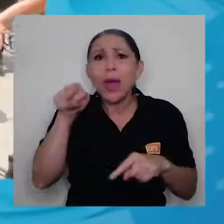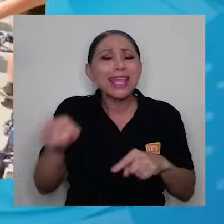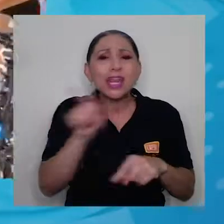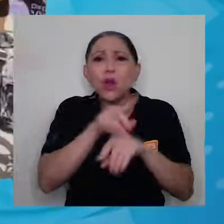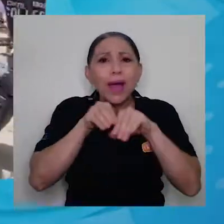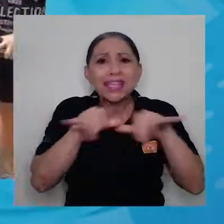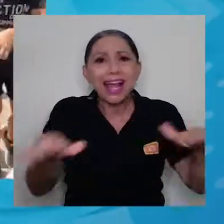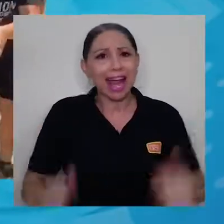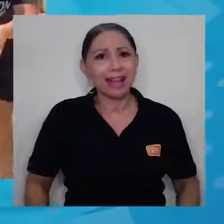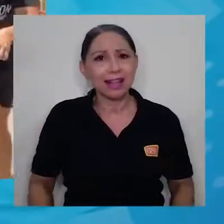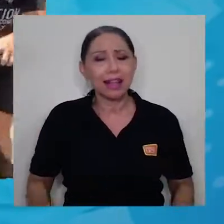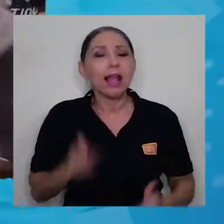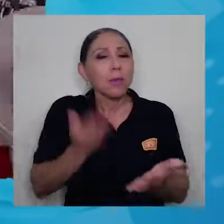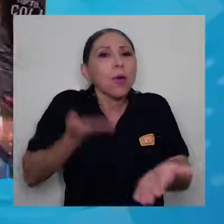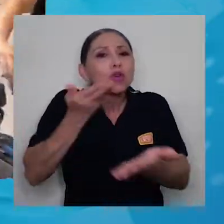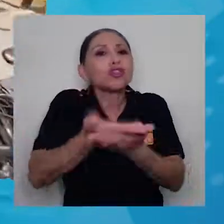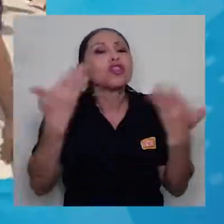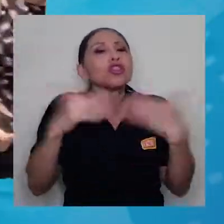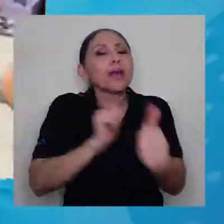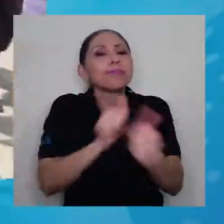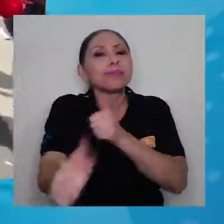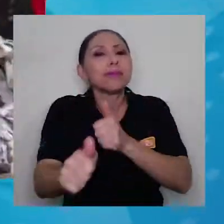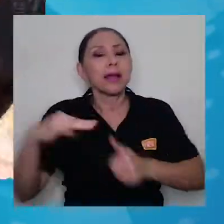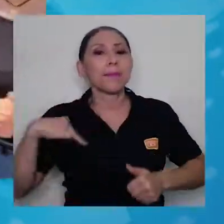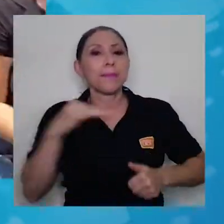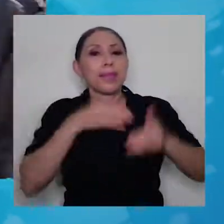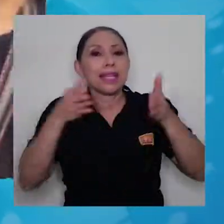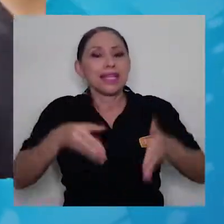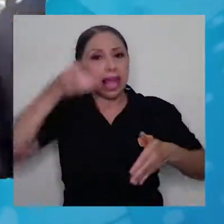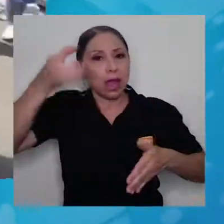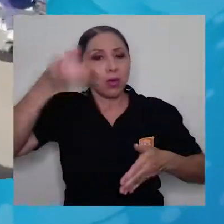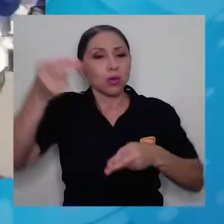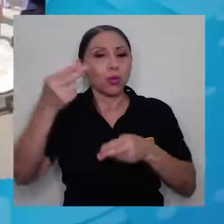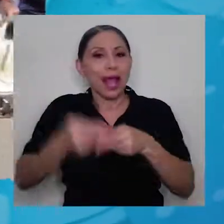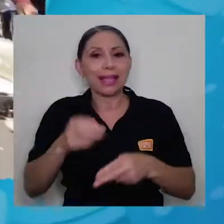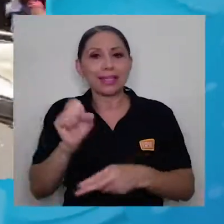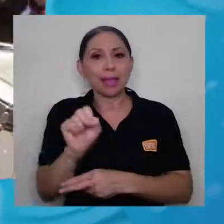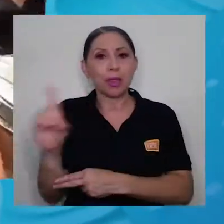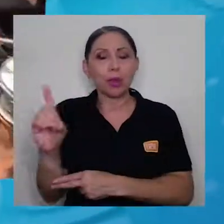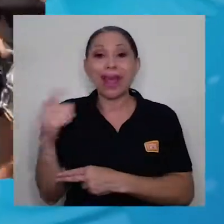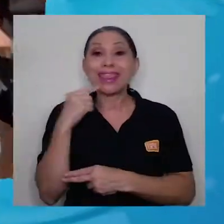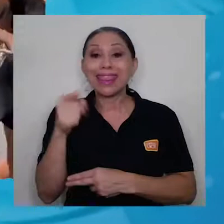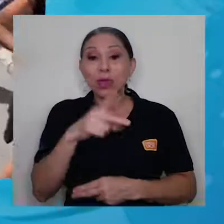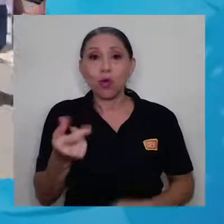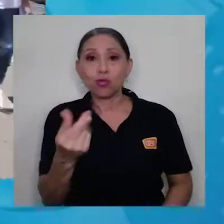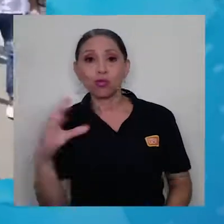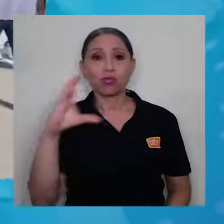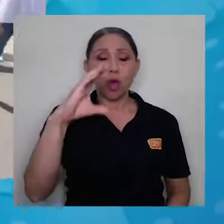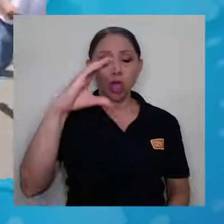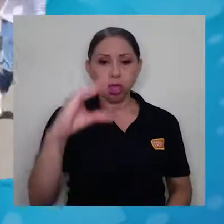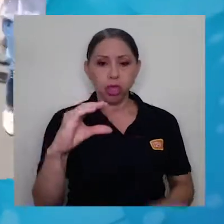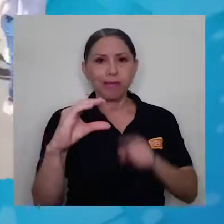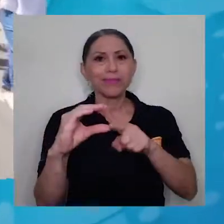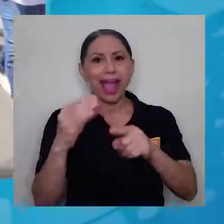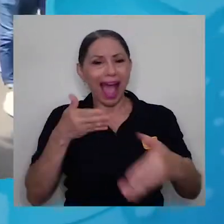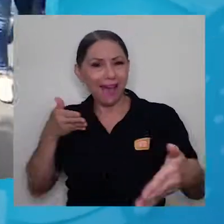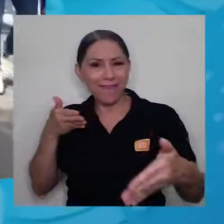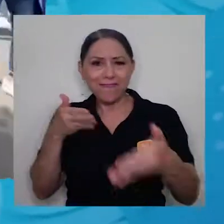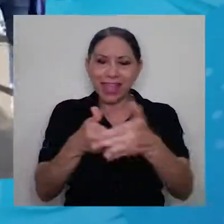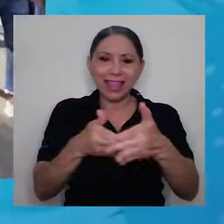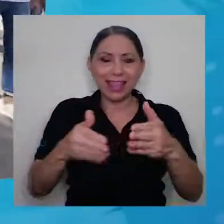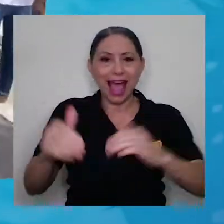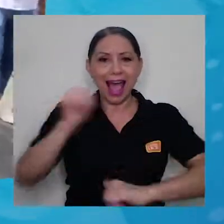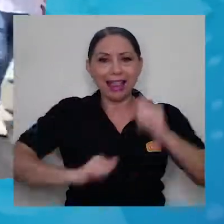aprobación de la moción, la ministra de Cultura, Silvi Durán, explicó que el recorte afecta de forma directa al Teatro